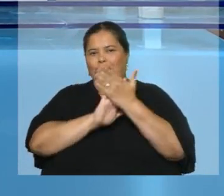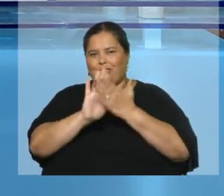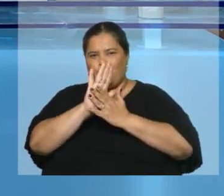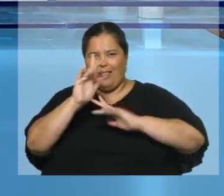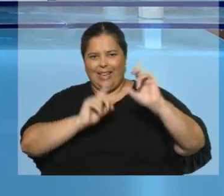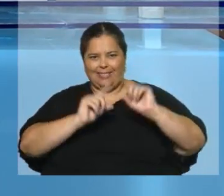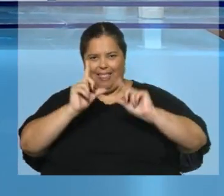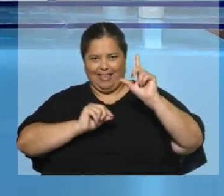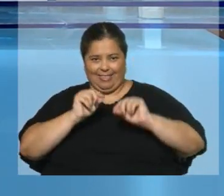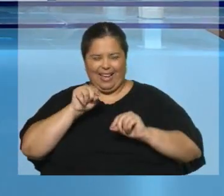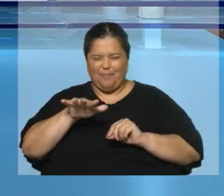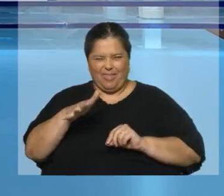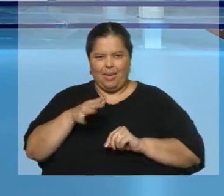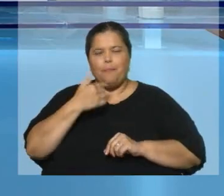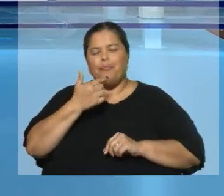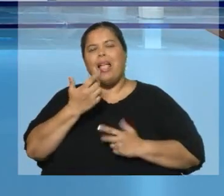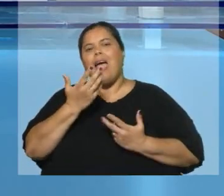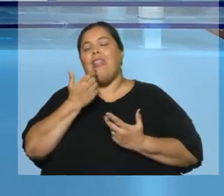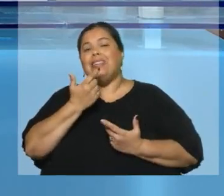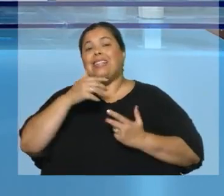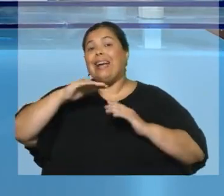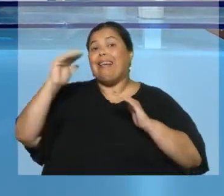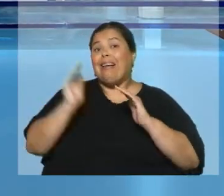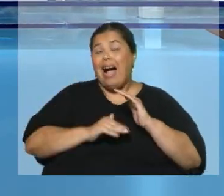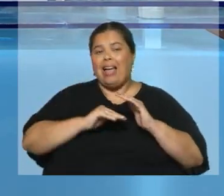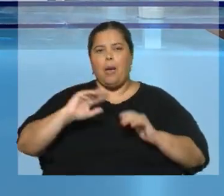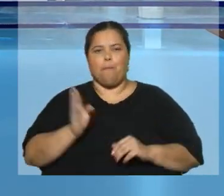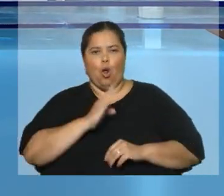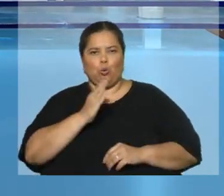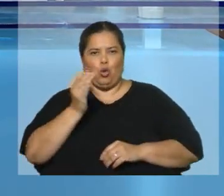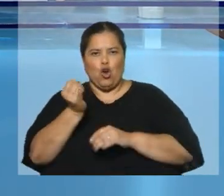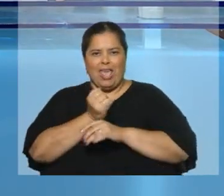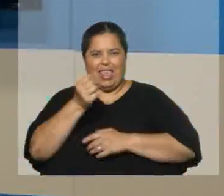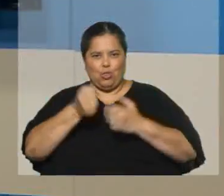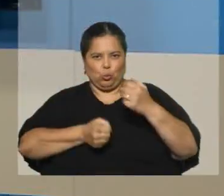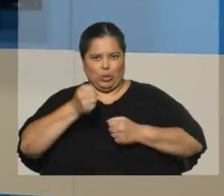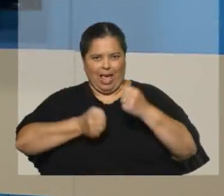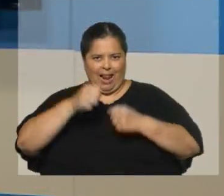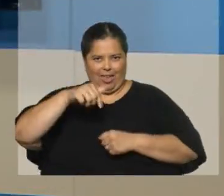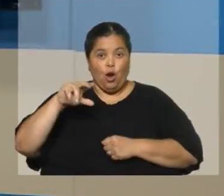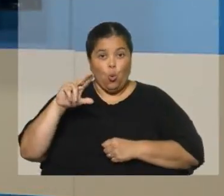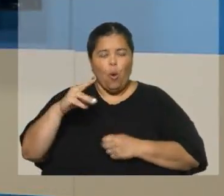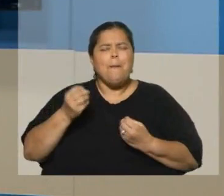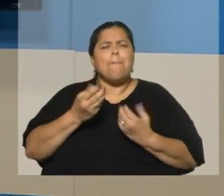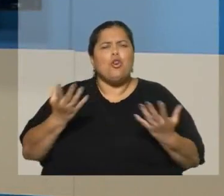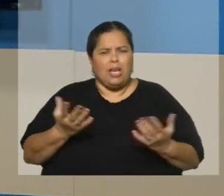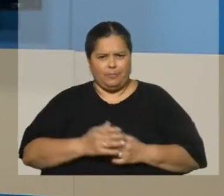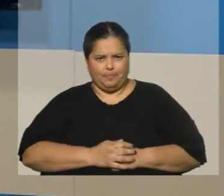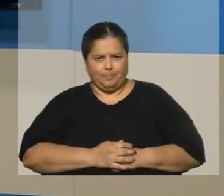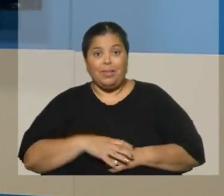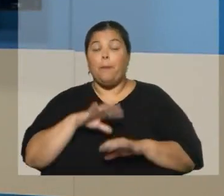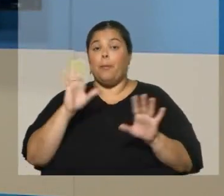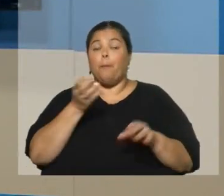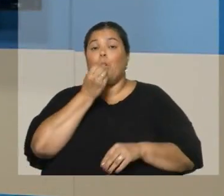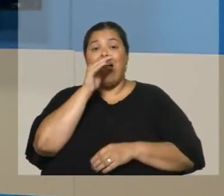Estadística que hablan de una caída en la producción industrial de nuestro país. Luis, ¿a qué se debe? ¿Cómo están? Buenas noches. Bueno, primero que nada,